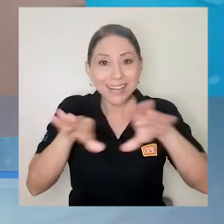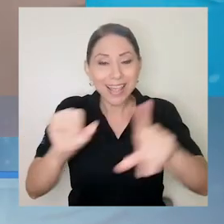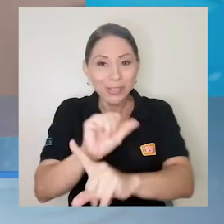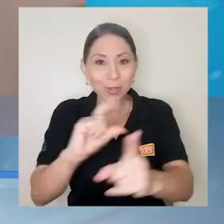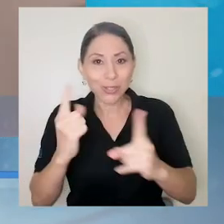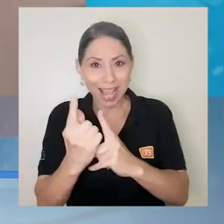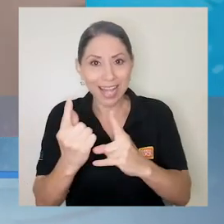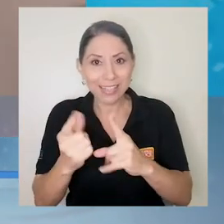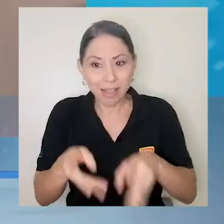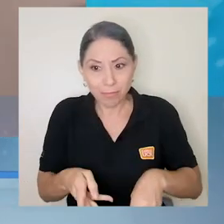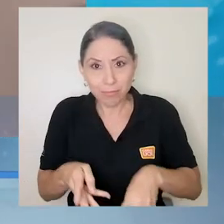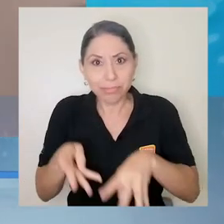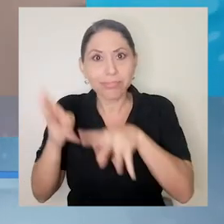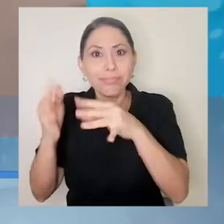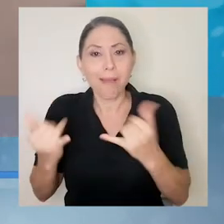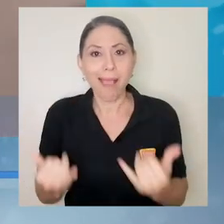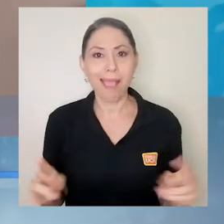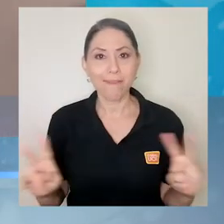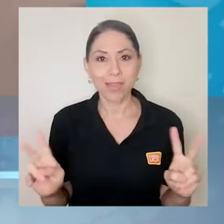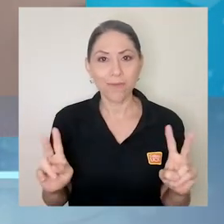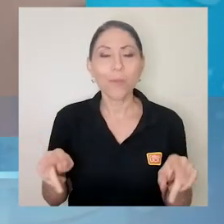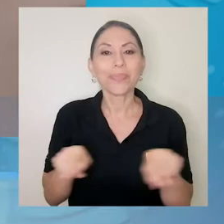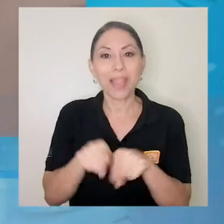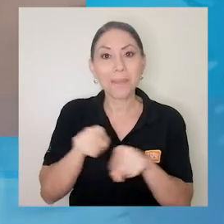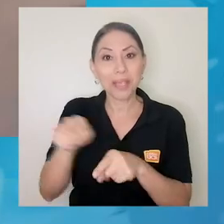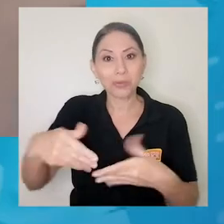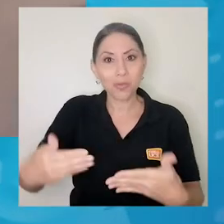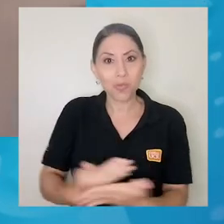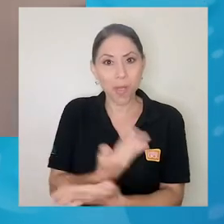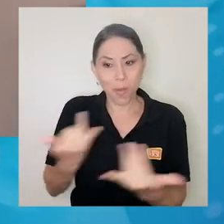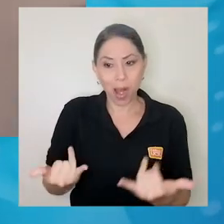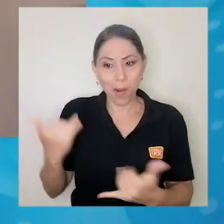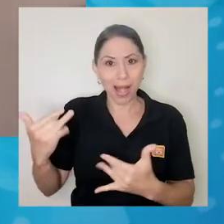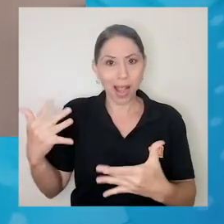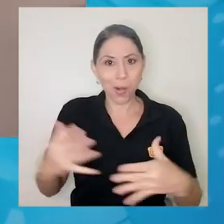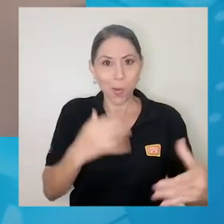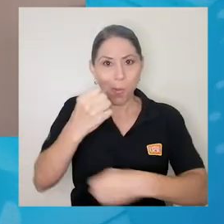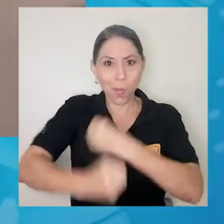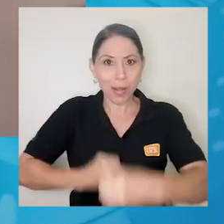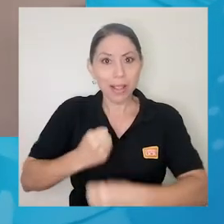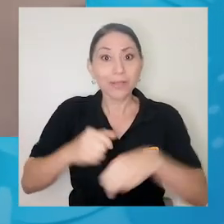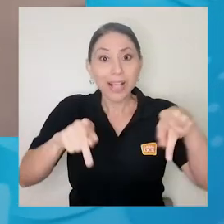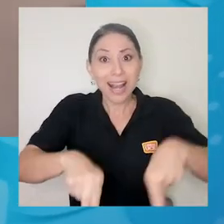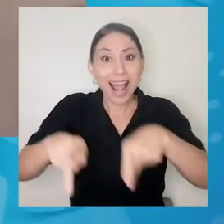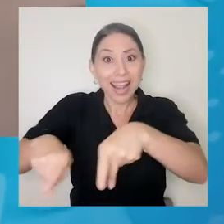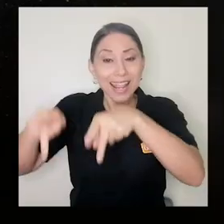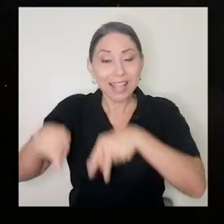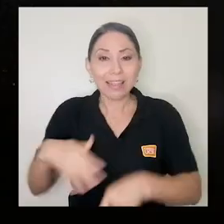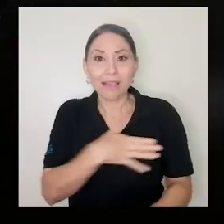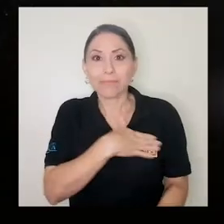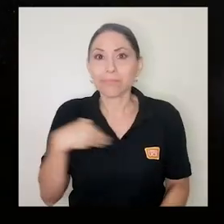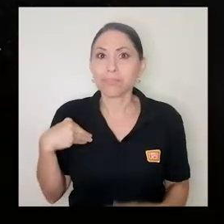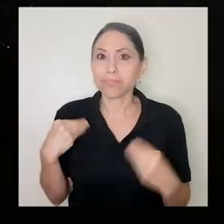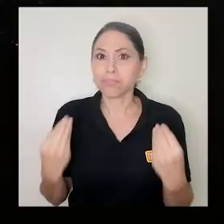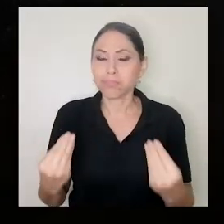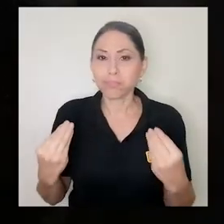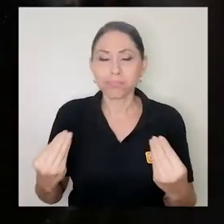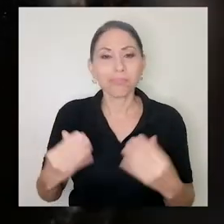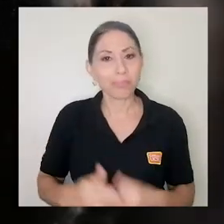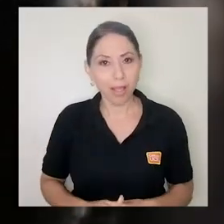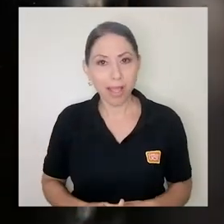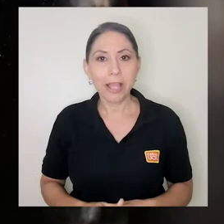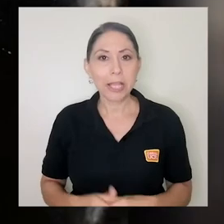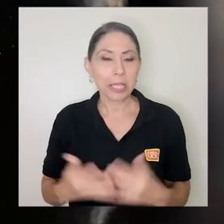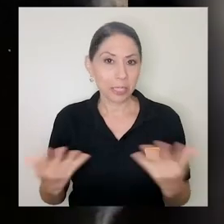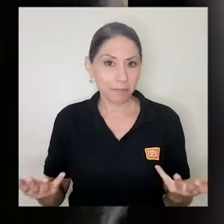es algo nuevo que hemos implementado para este aniversario que tuvo mucho éxito a la gente le gustó bastante y bueno hemos